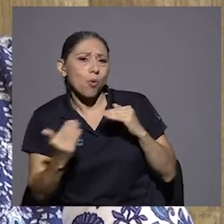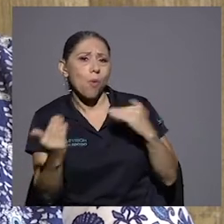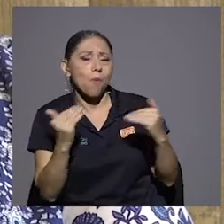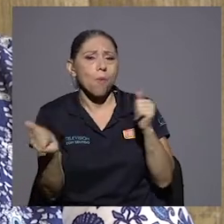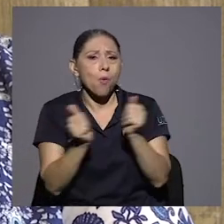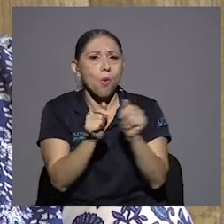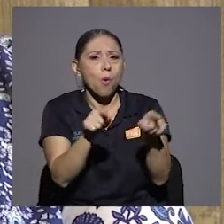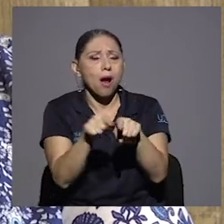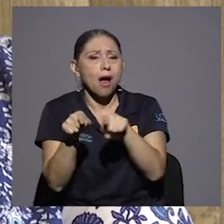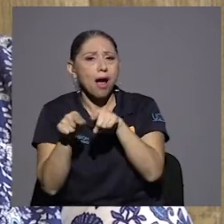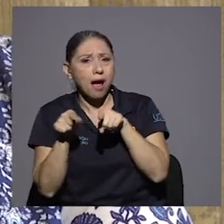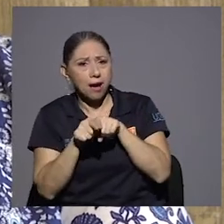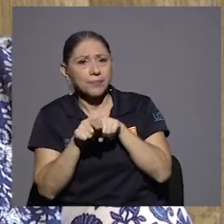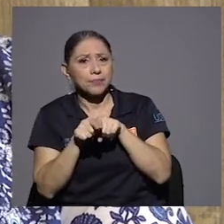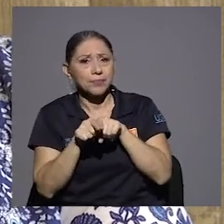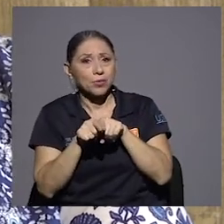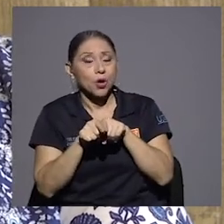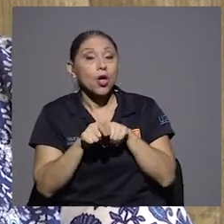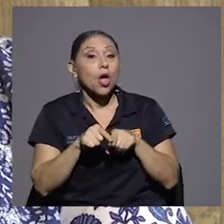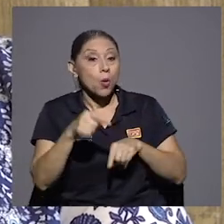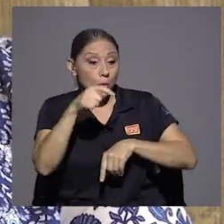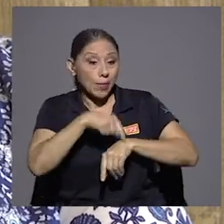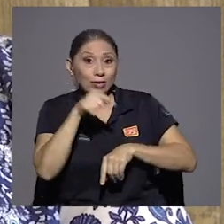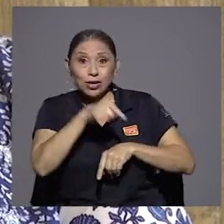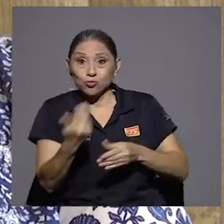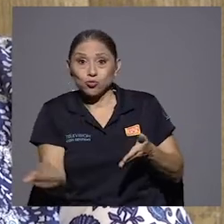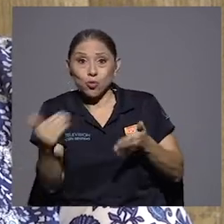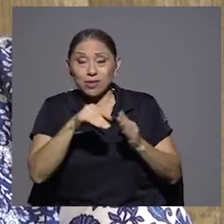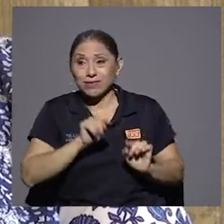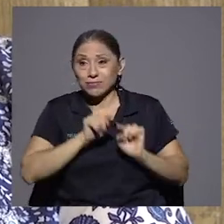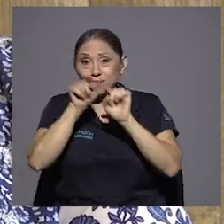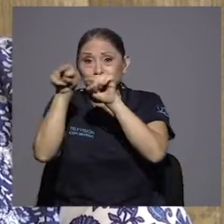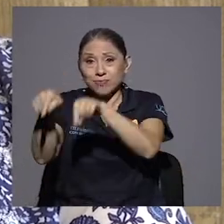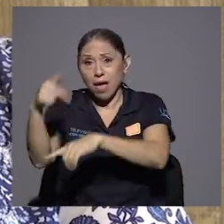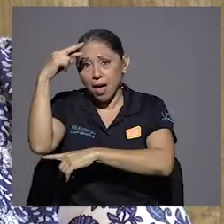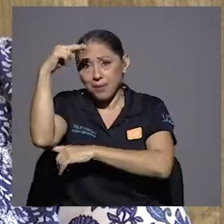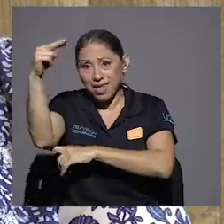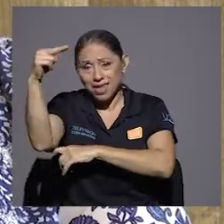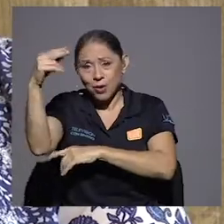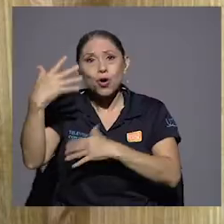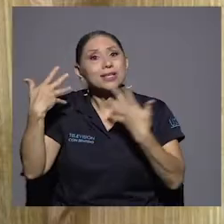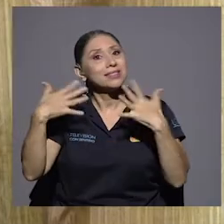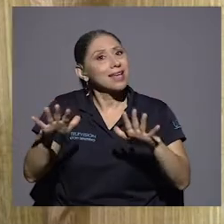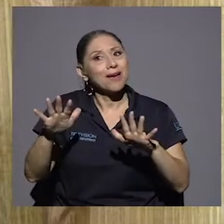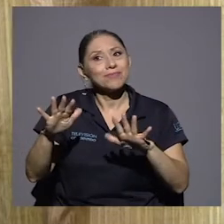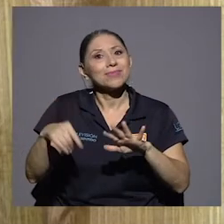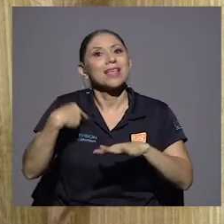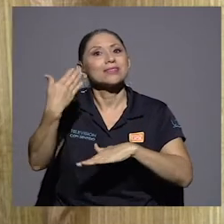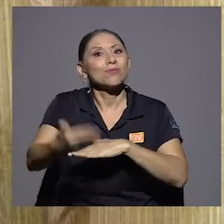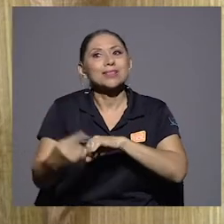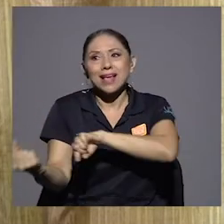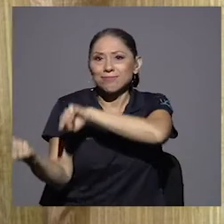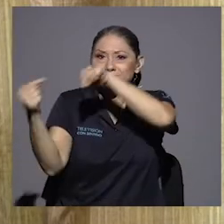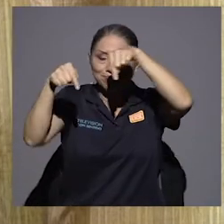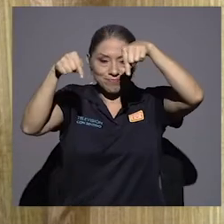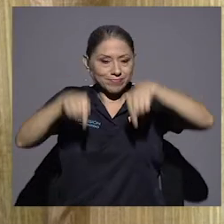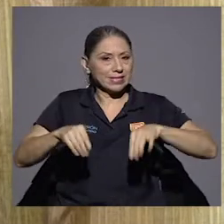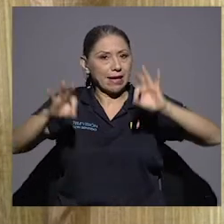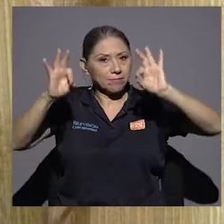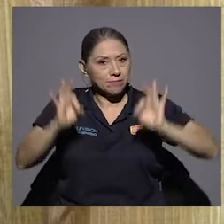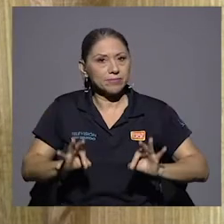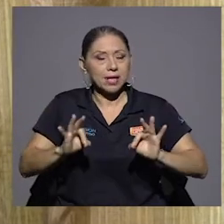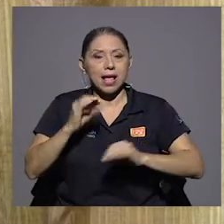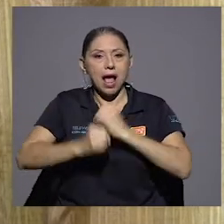Y cuando volvieron a México, después ya regresamos definitivamente en el 64. En el 64 regresas definitivamente.